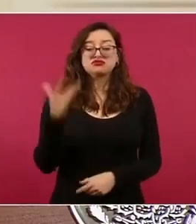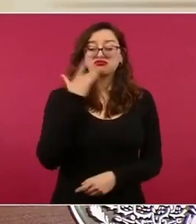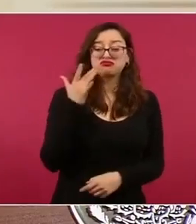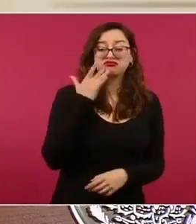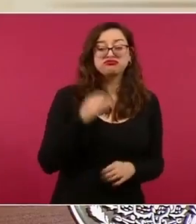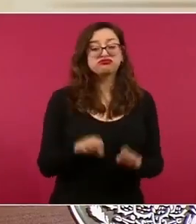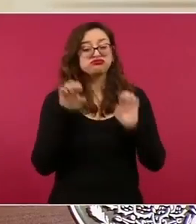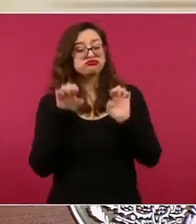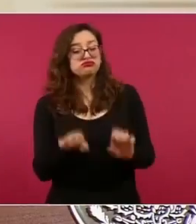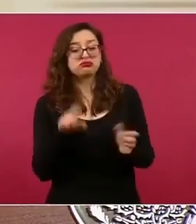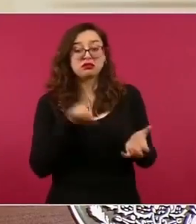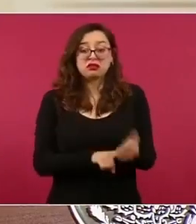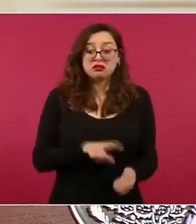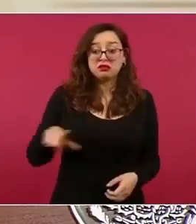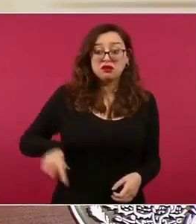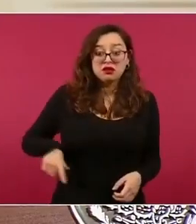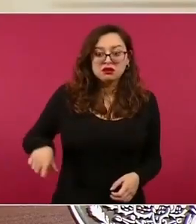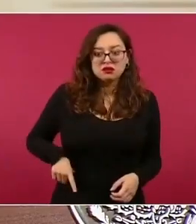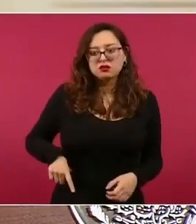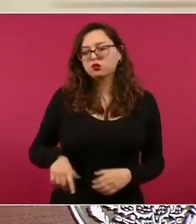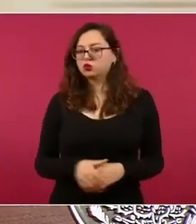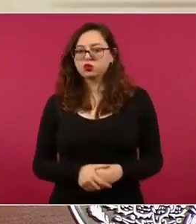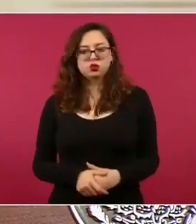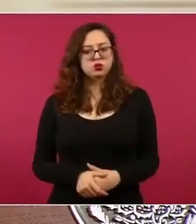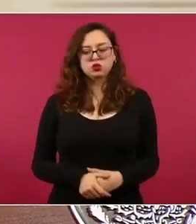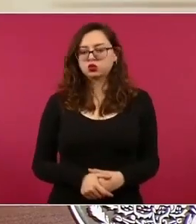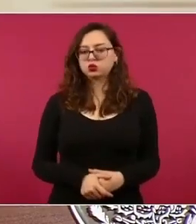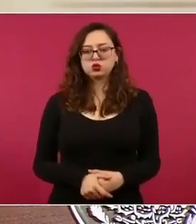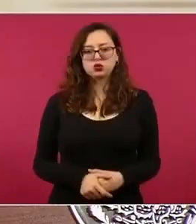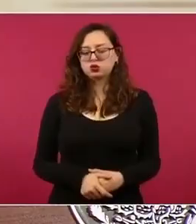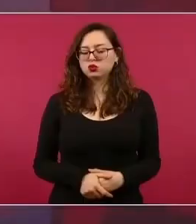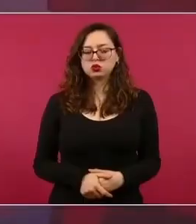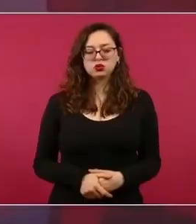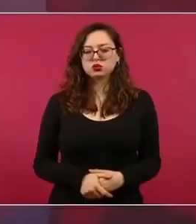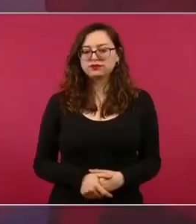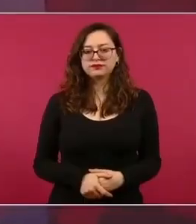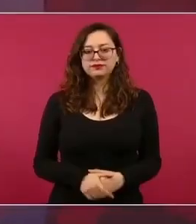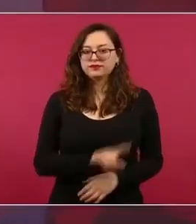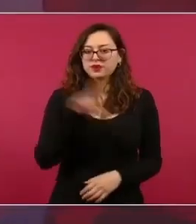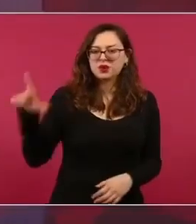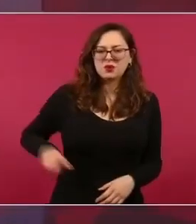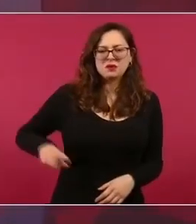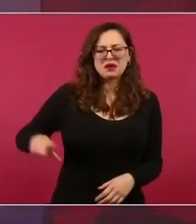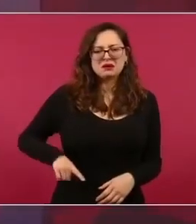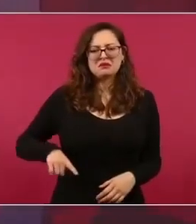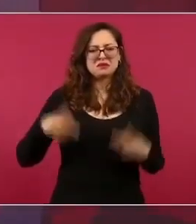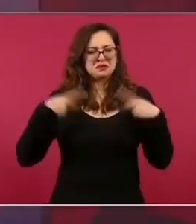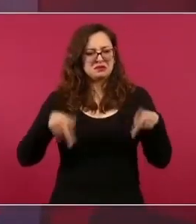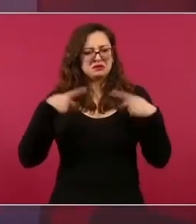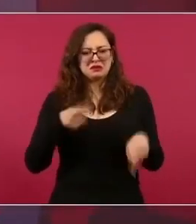los lujos en el gobierno, los sueldos elevadísimos,